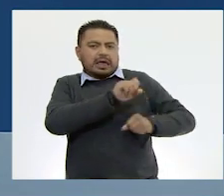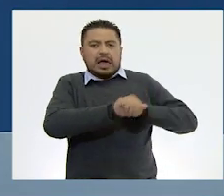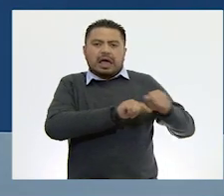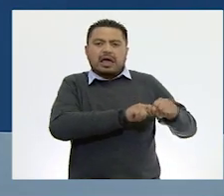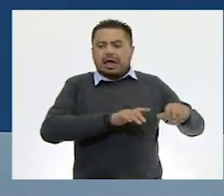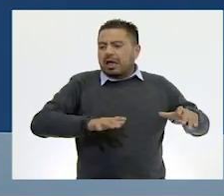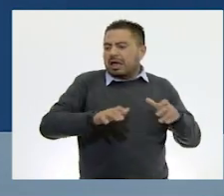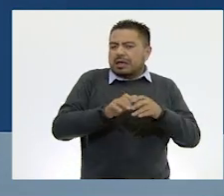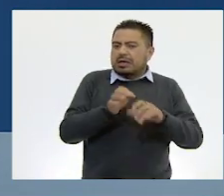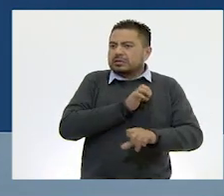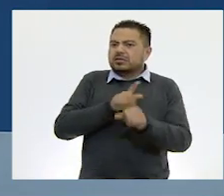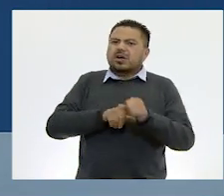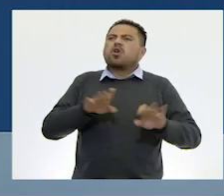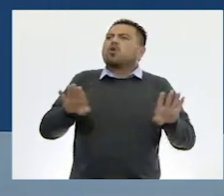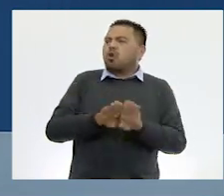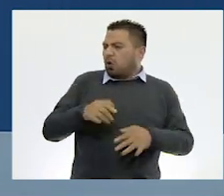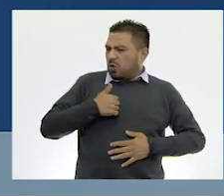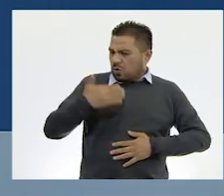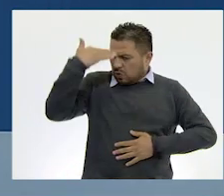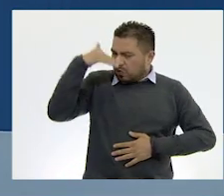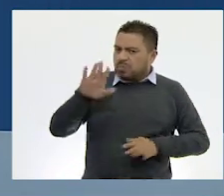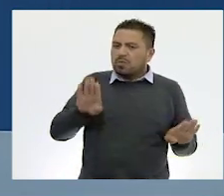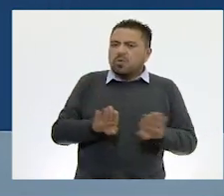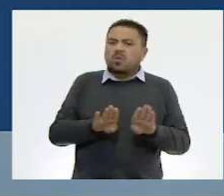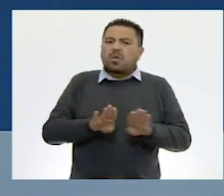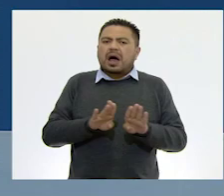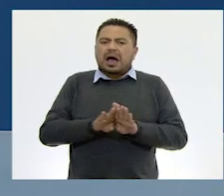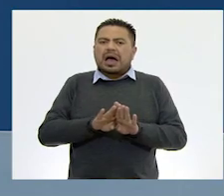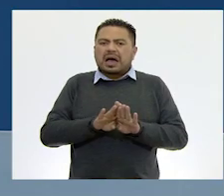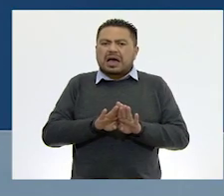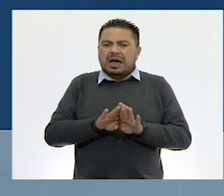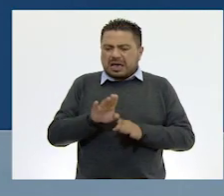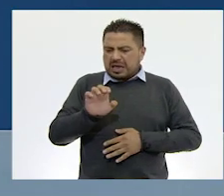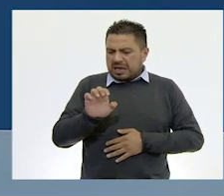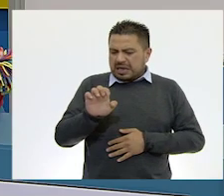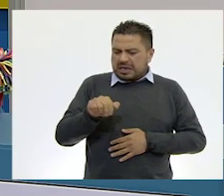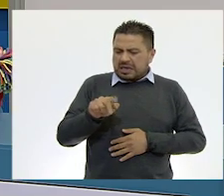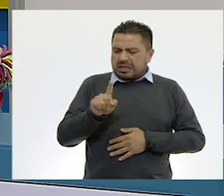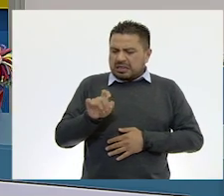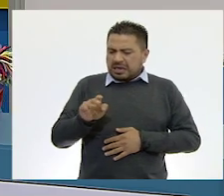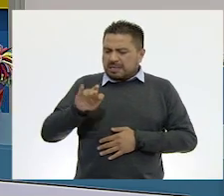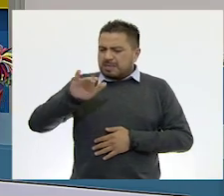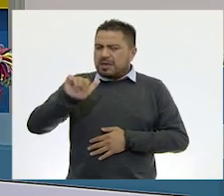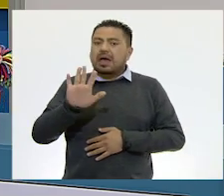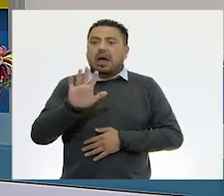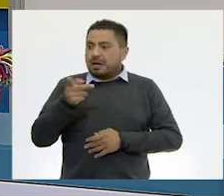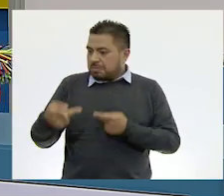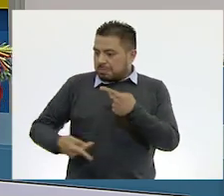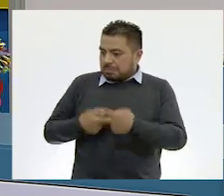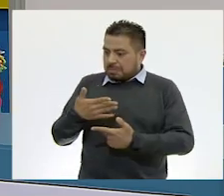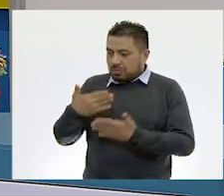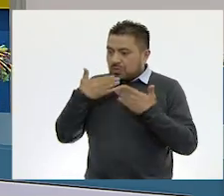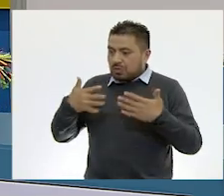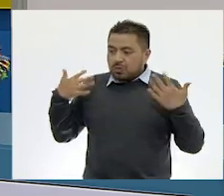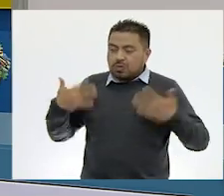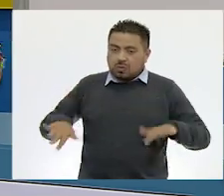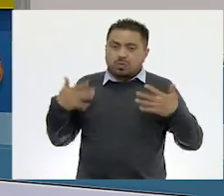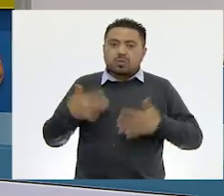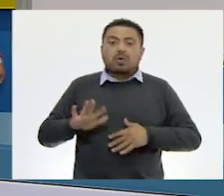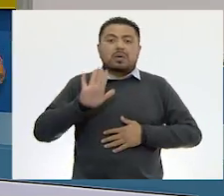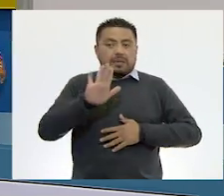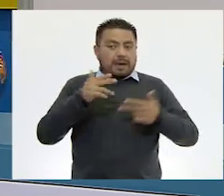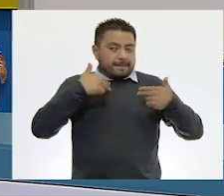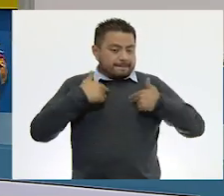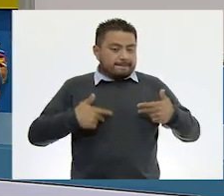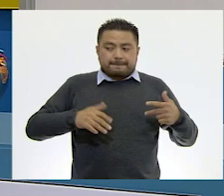Ah, ¿y cómo sabemos cuál es una especie endémica, maestra? Qué buena pregunta, don. Los